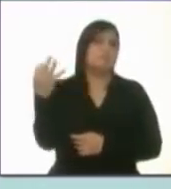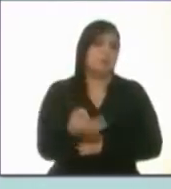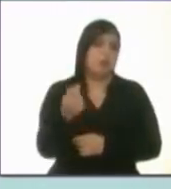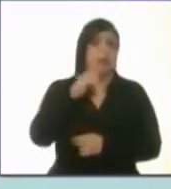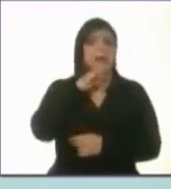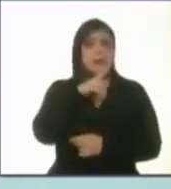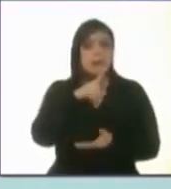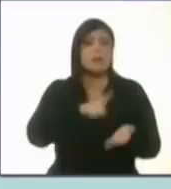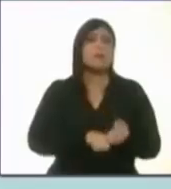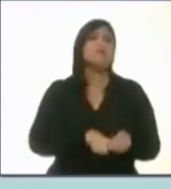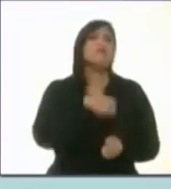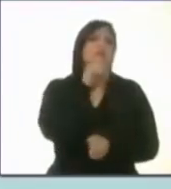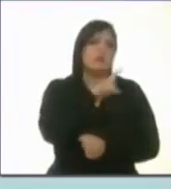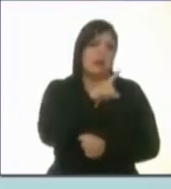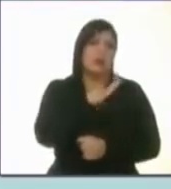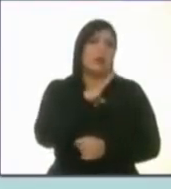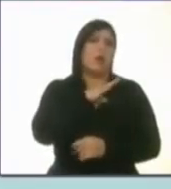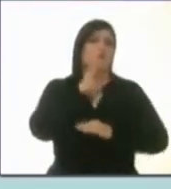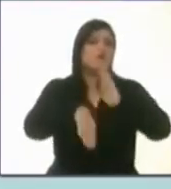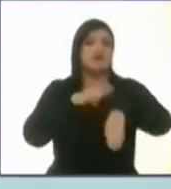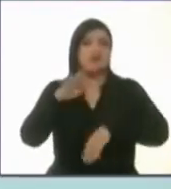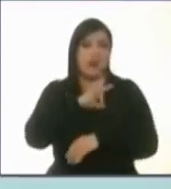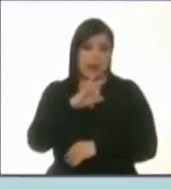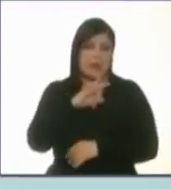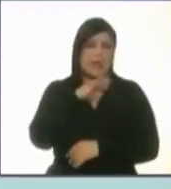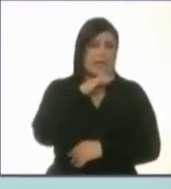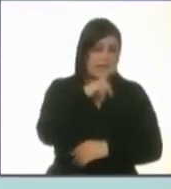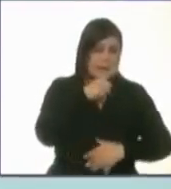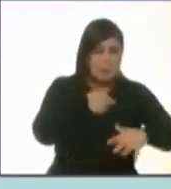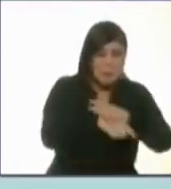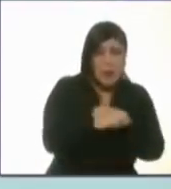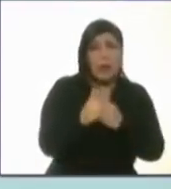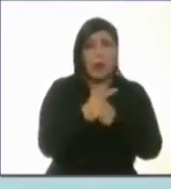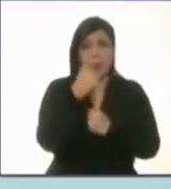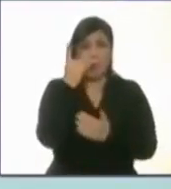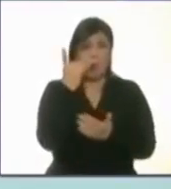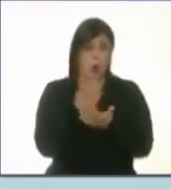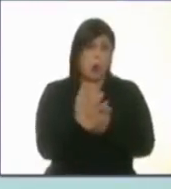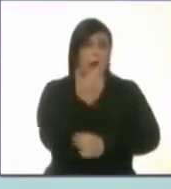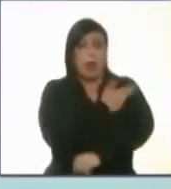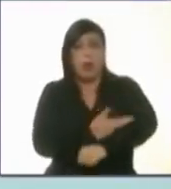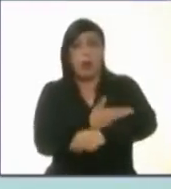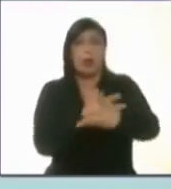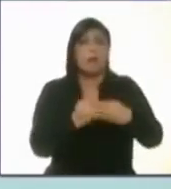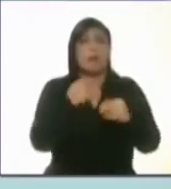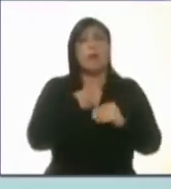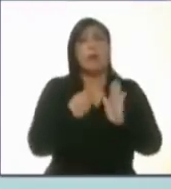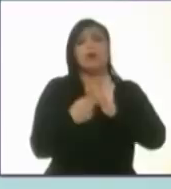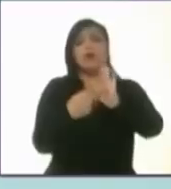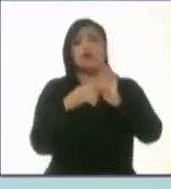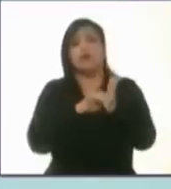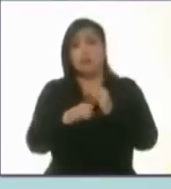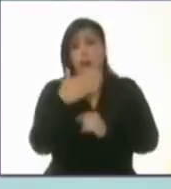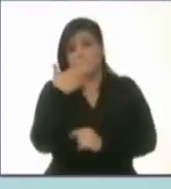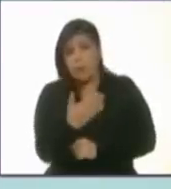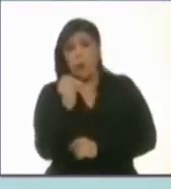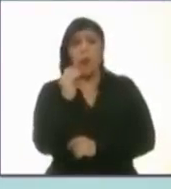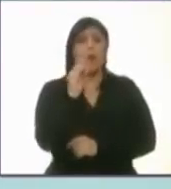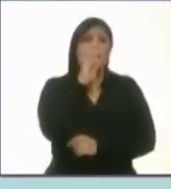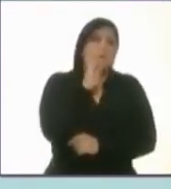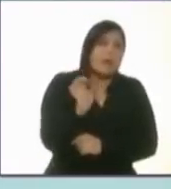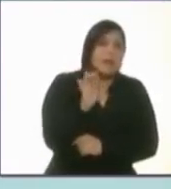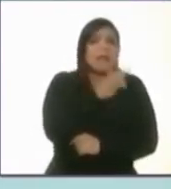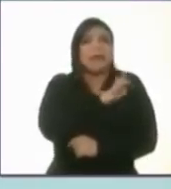corrupción también mata. La corrupción no se resuelve solo con buenos ejemplos ni con actos de fe y